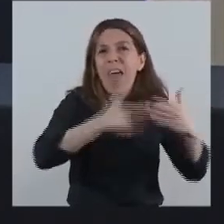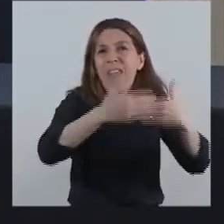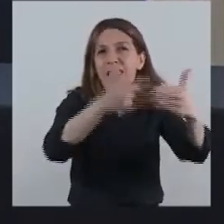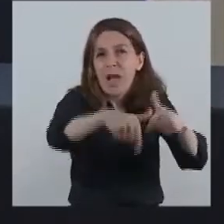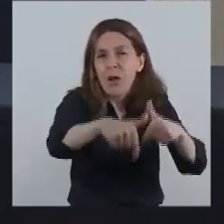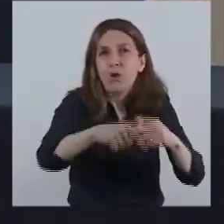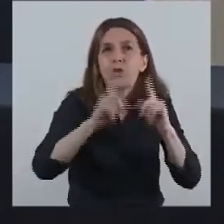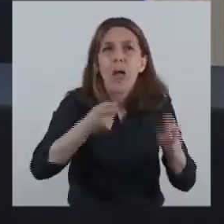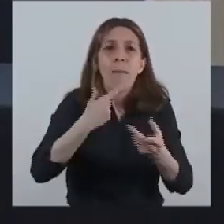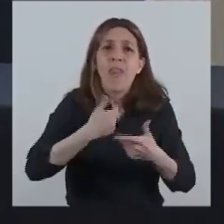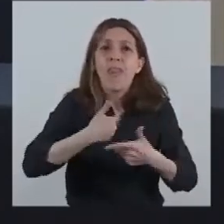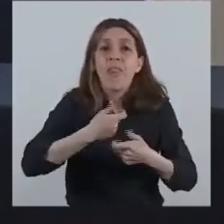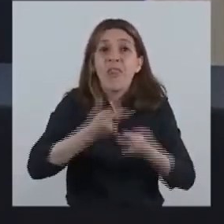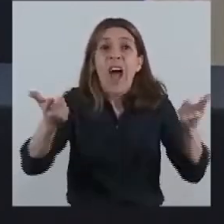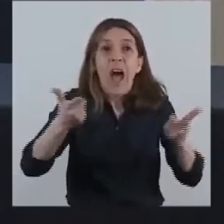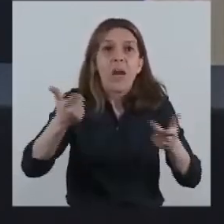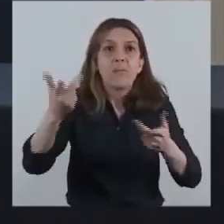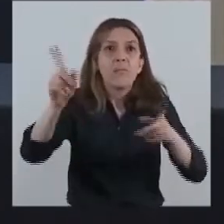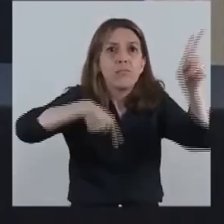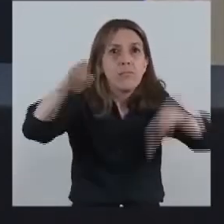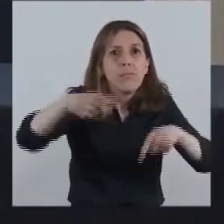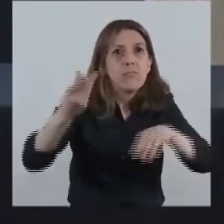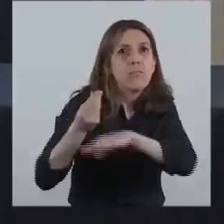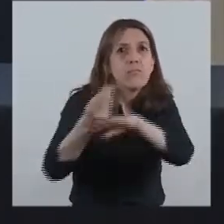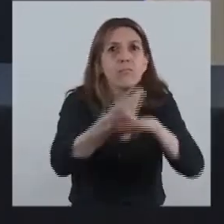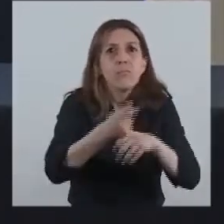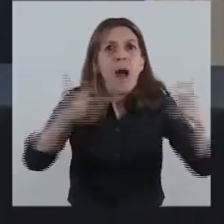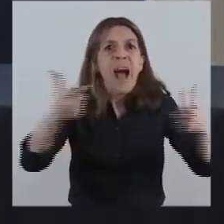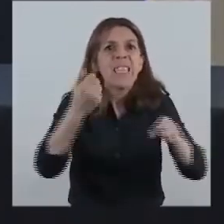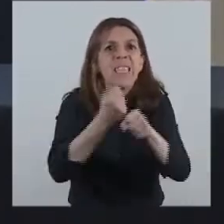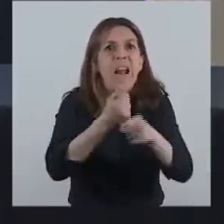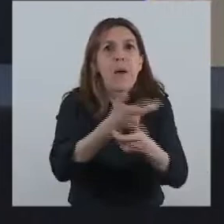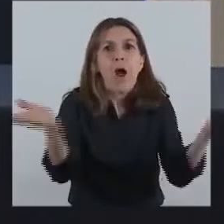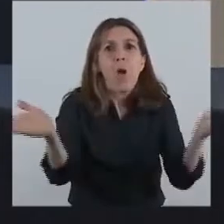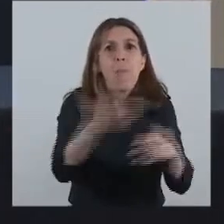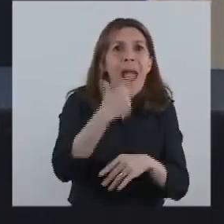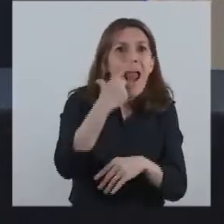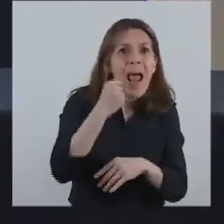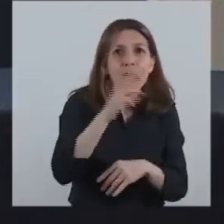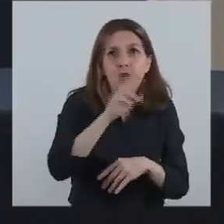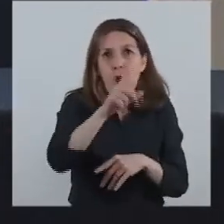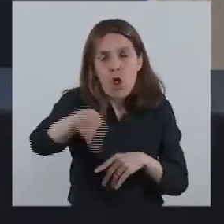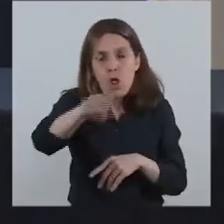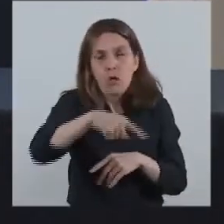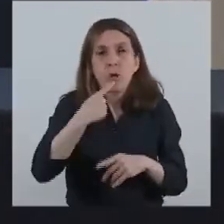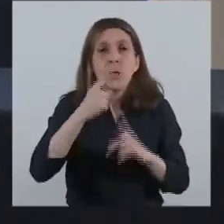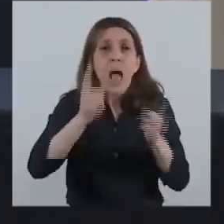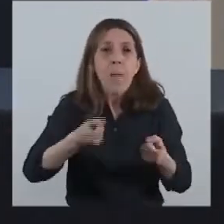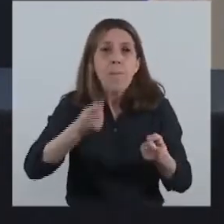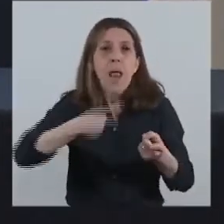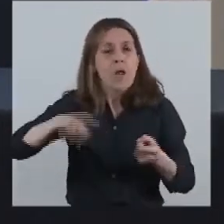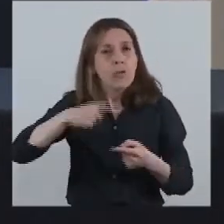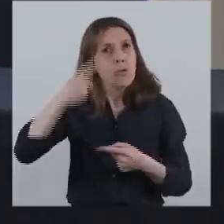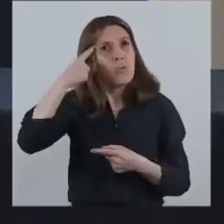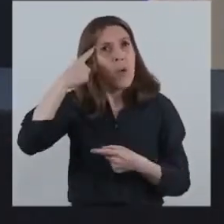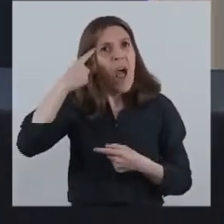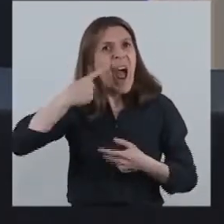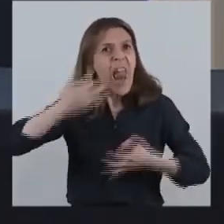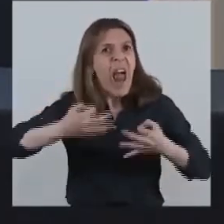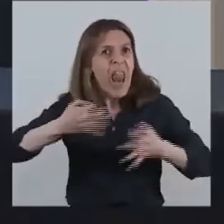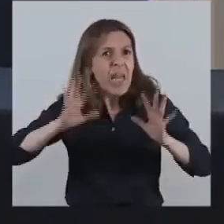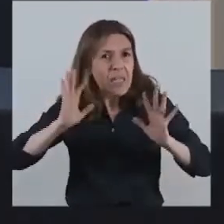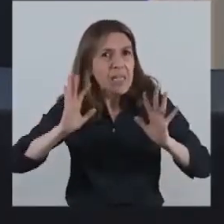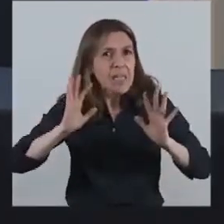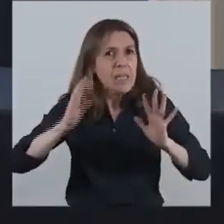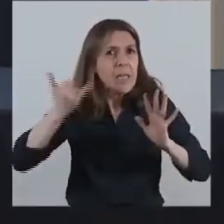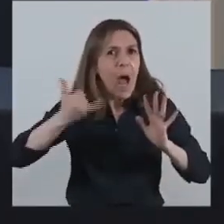de generar trabajo, de generar más oportunidades para todas y todos. Y estamos viendo también datos que muestran que